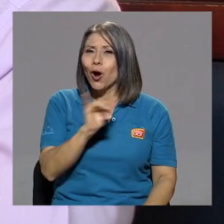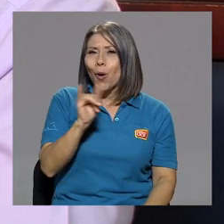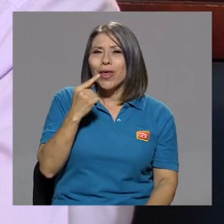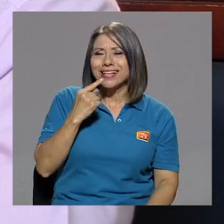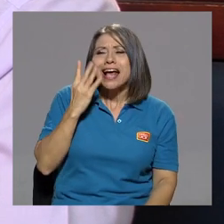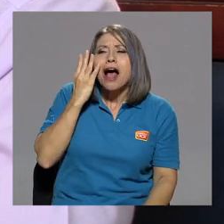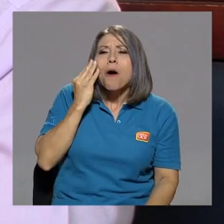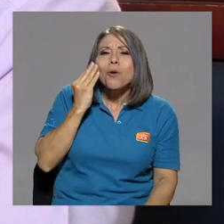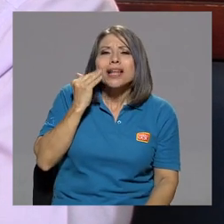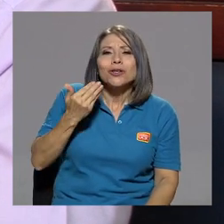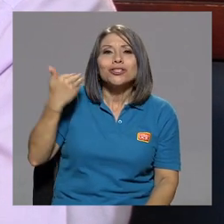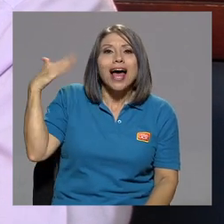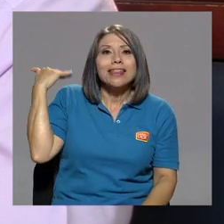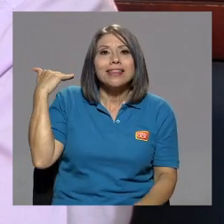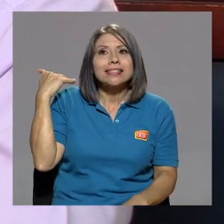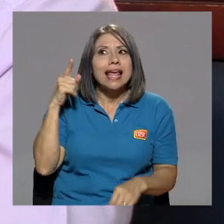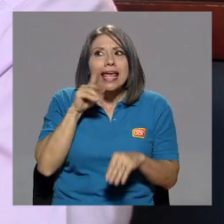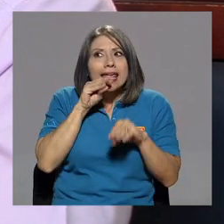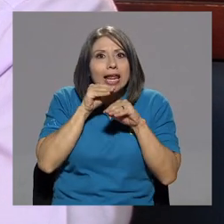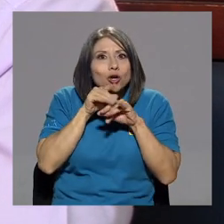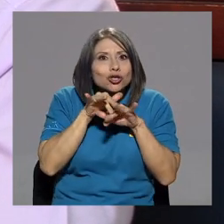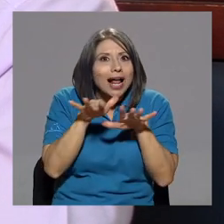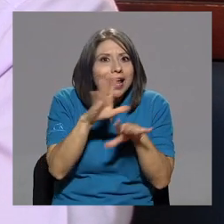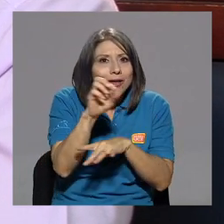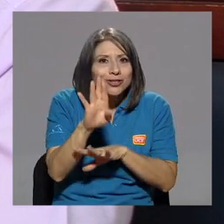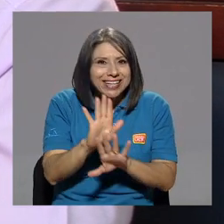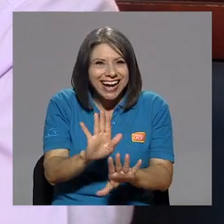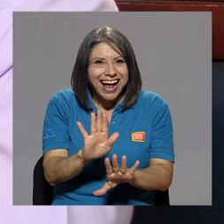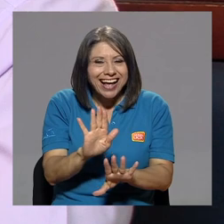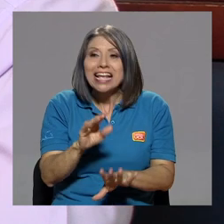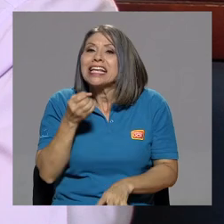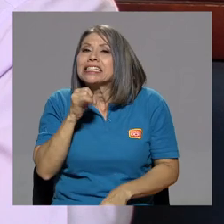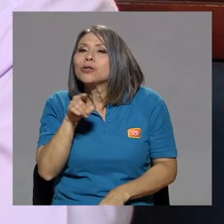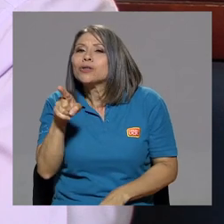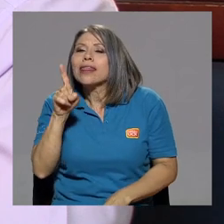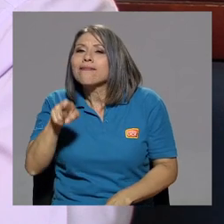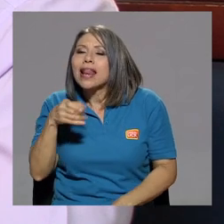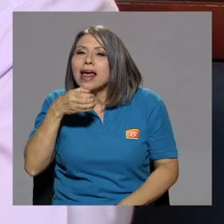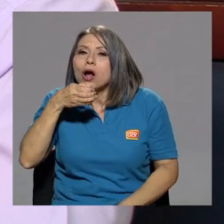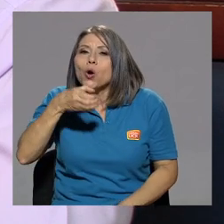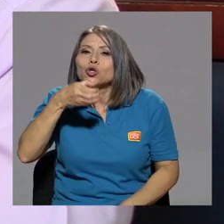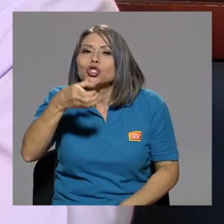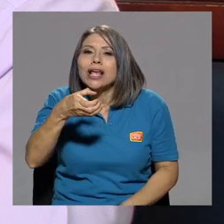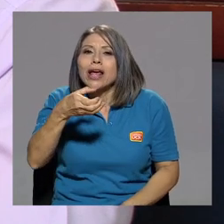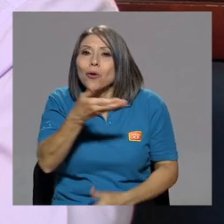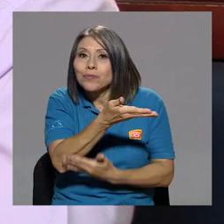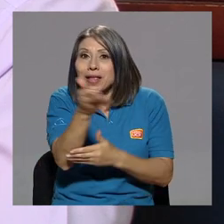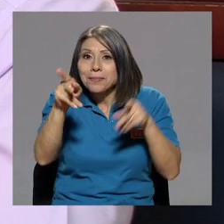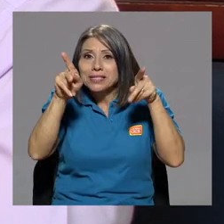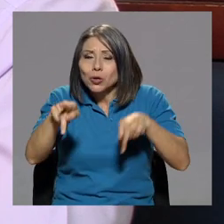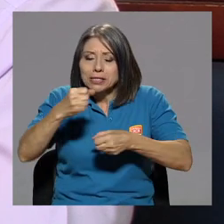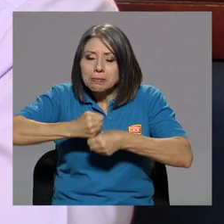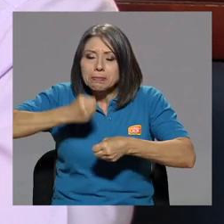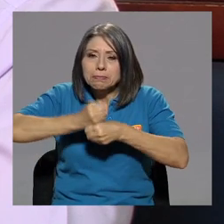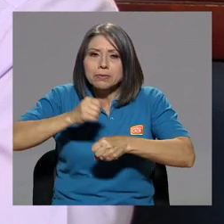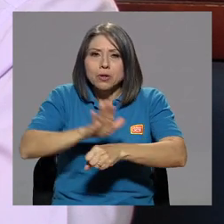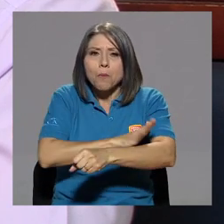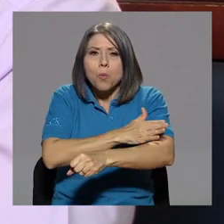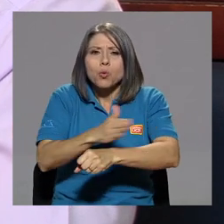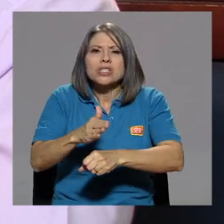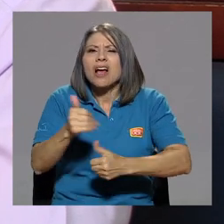decían los abuelitos de antes, que no salga de Costa Rica. Sí. Si tuviera que darle un consejo a quienes se dedican a la música,